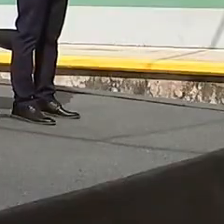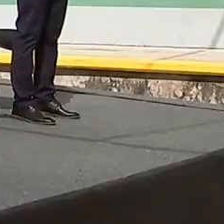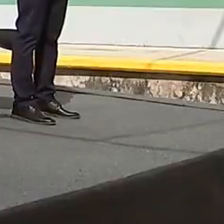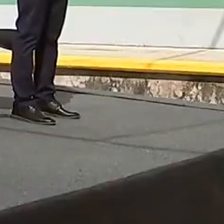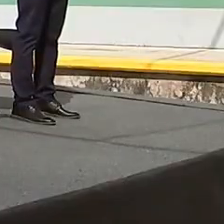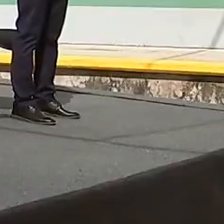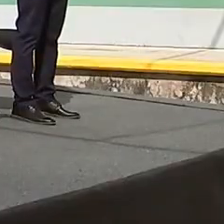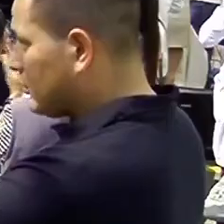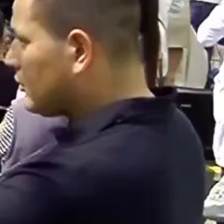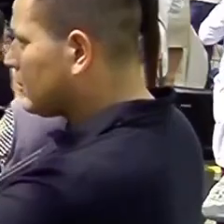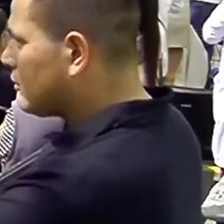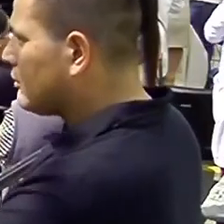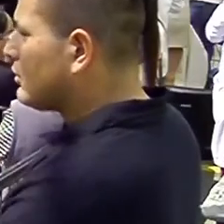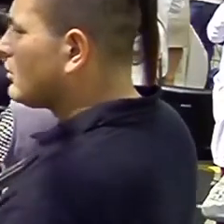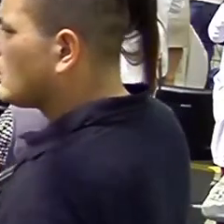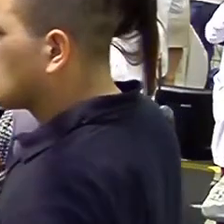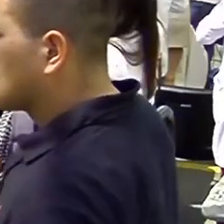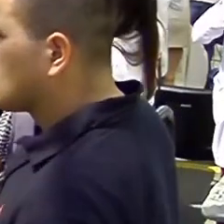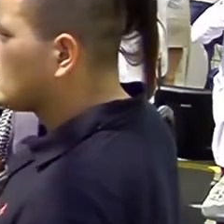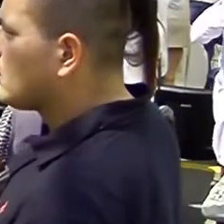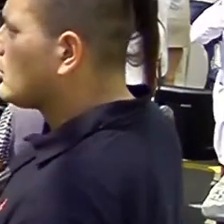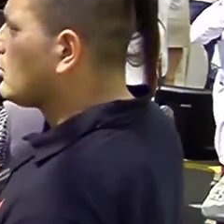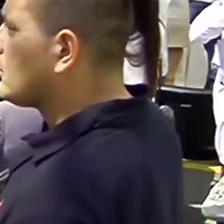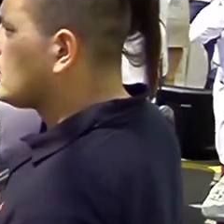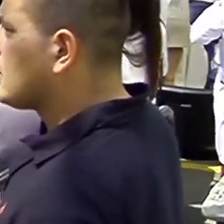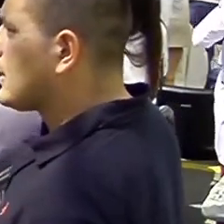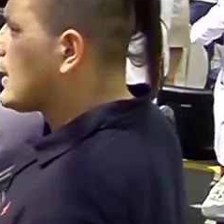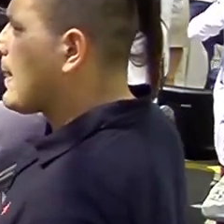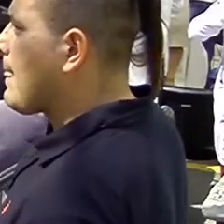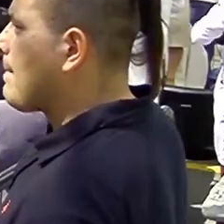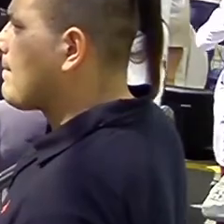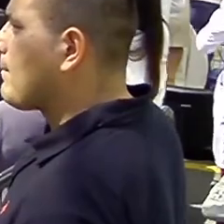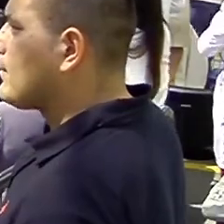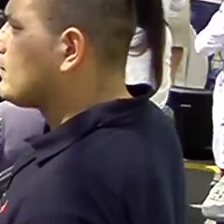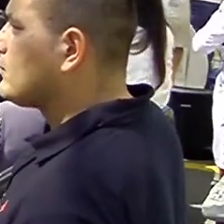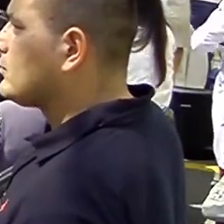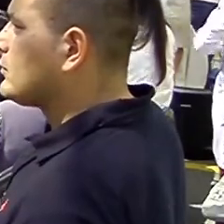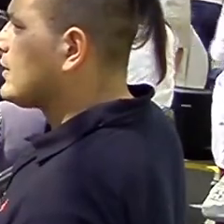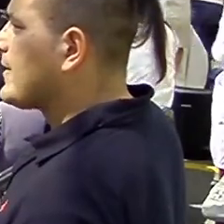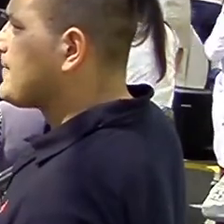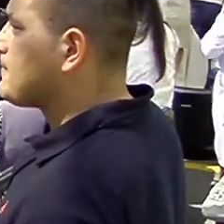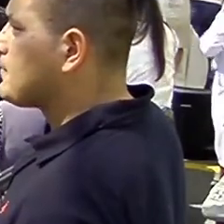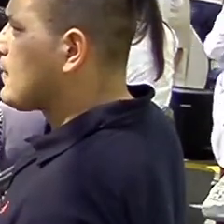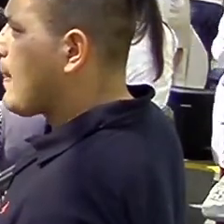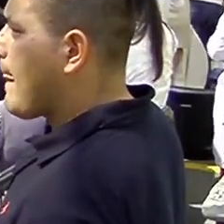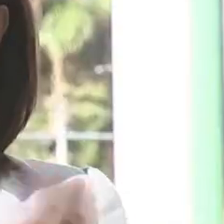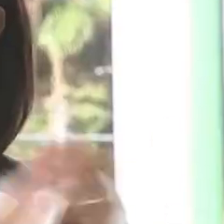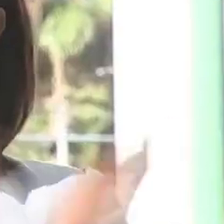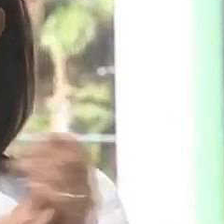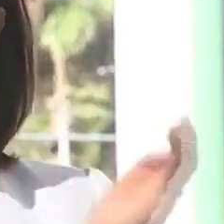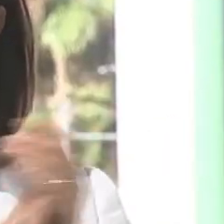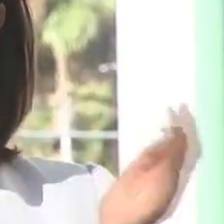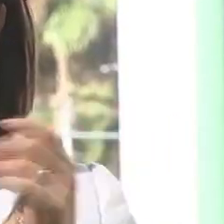El director general del Instituto de Salud para el Bienestar, Juan Antonio Ferrer Aguilar.